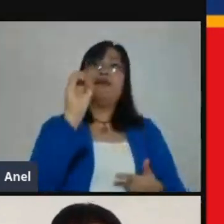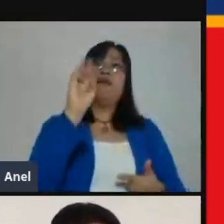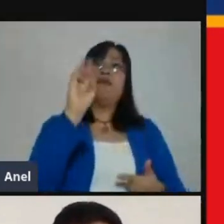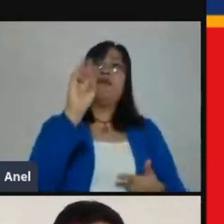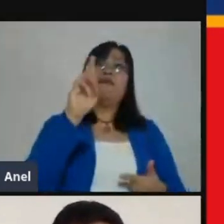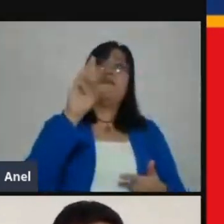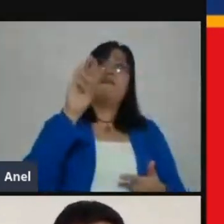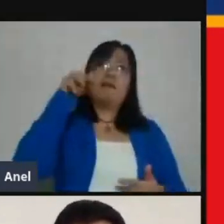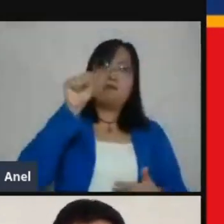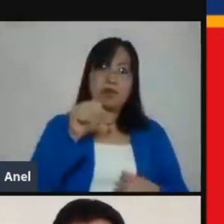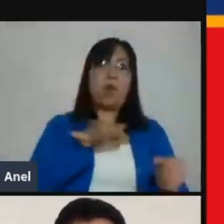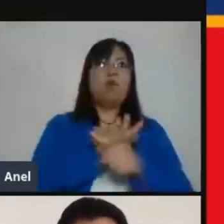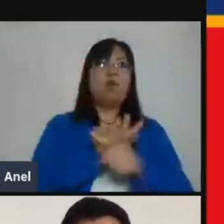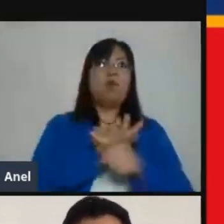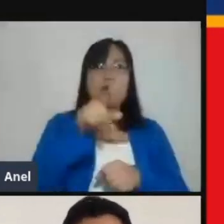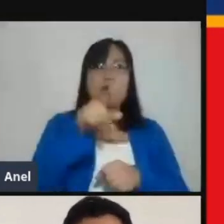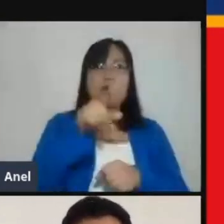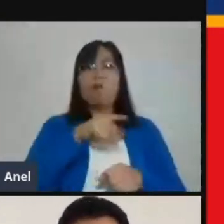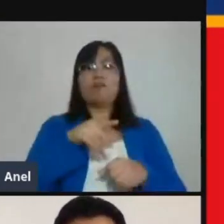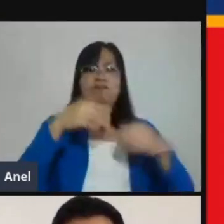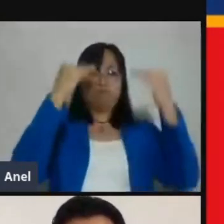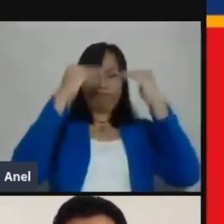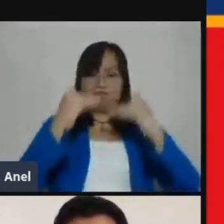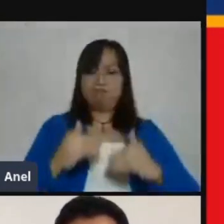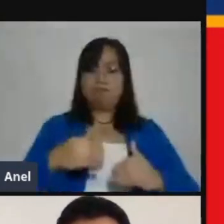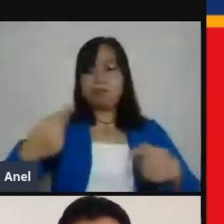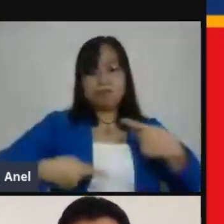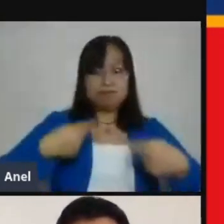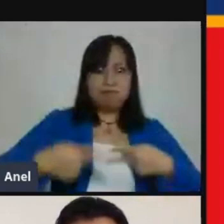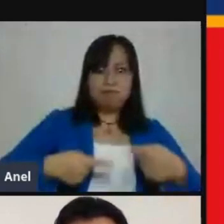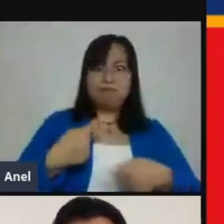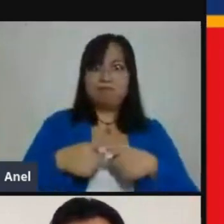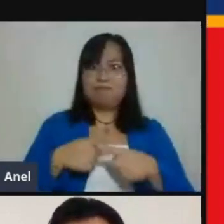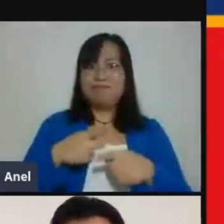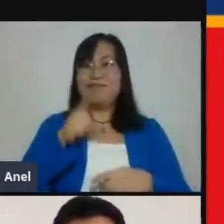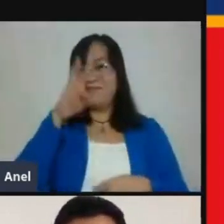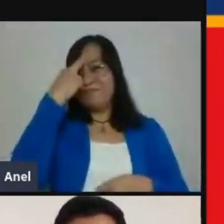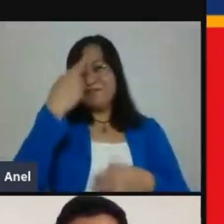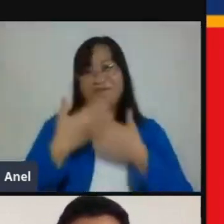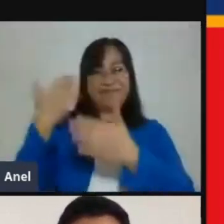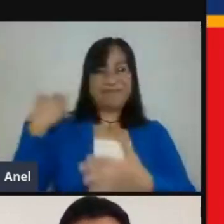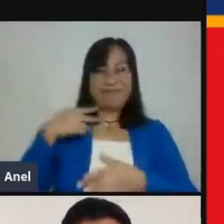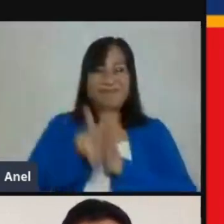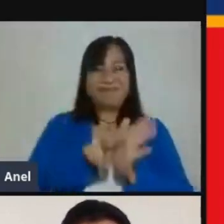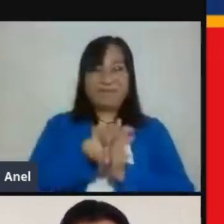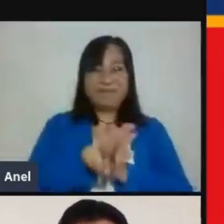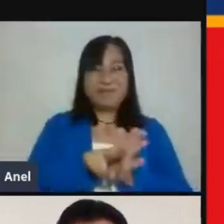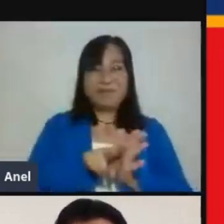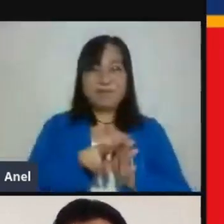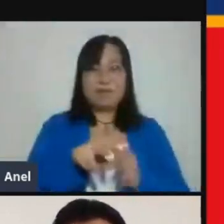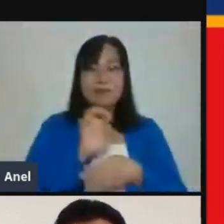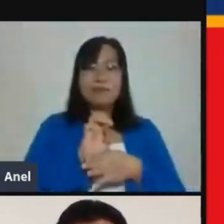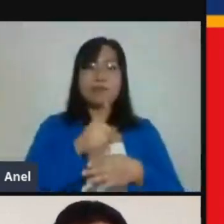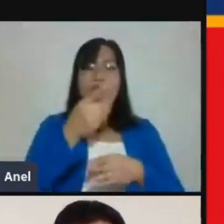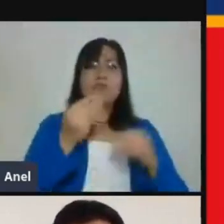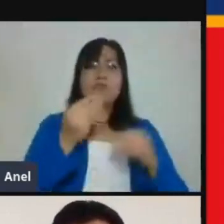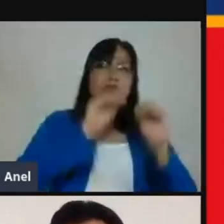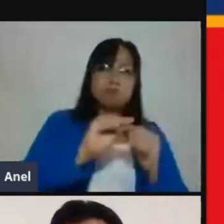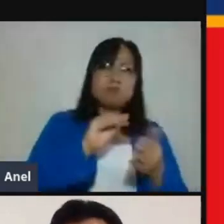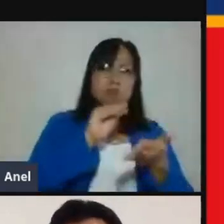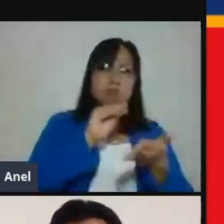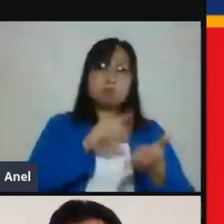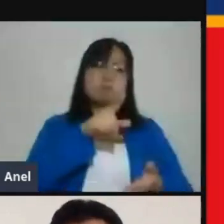viendo una serie de preguntas, el formulario es un poco más grande que lanzamos a nuestra comunidad de estudiantes. Y